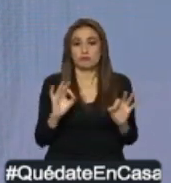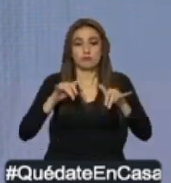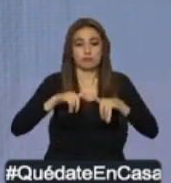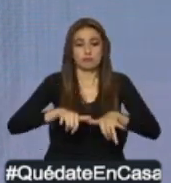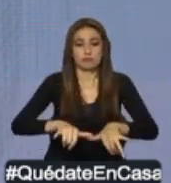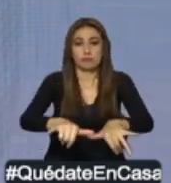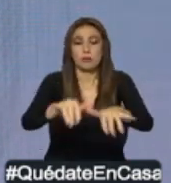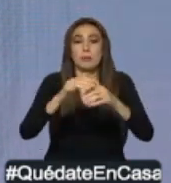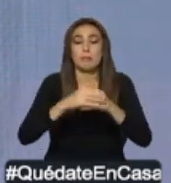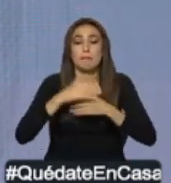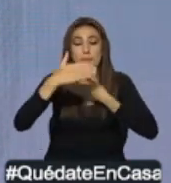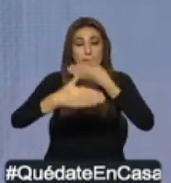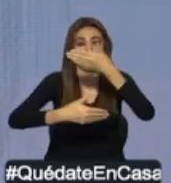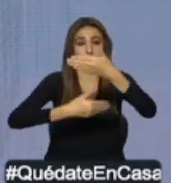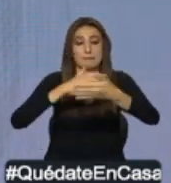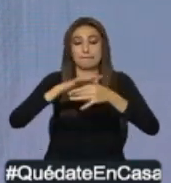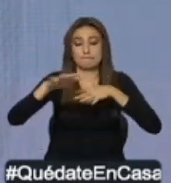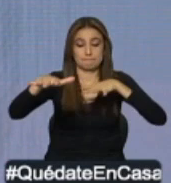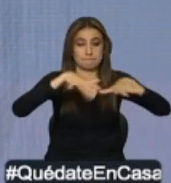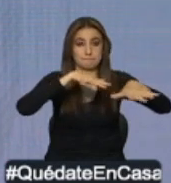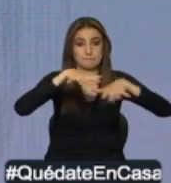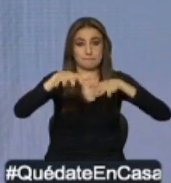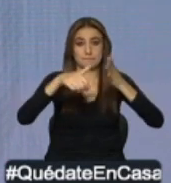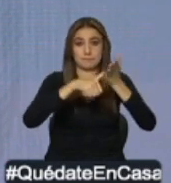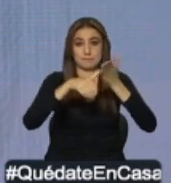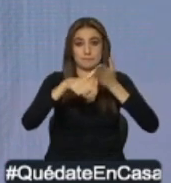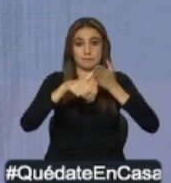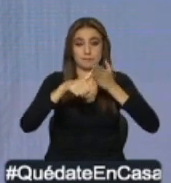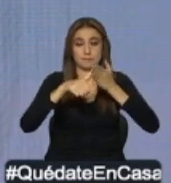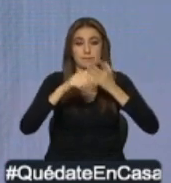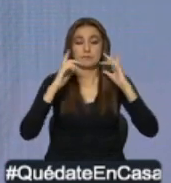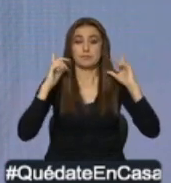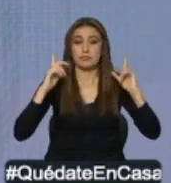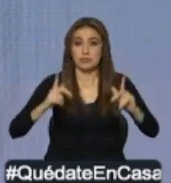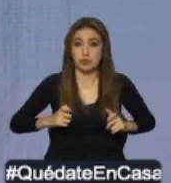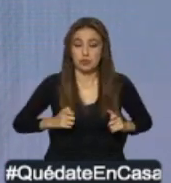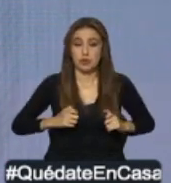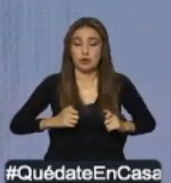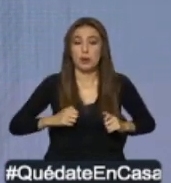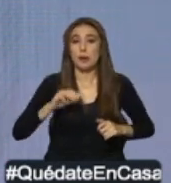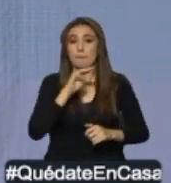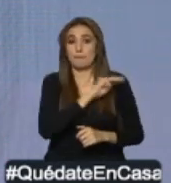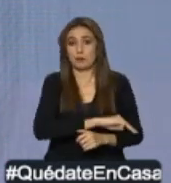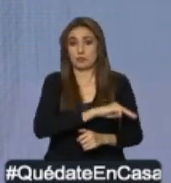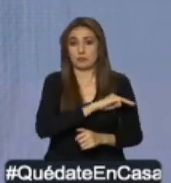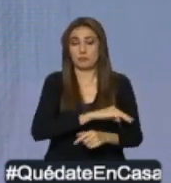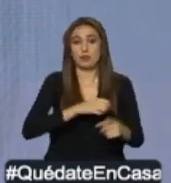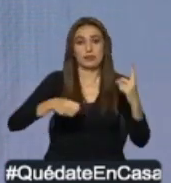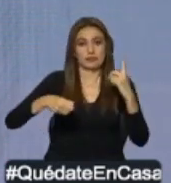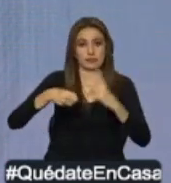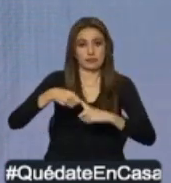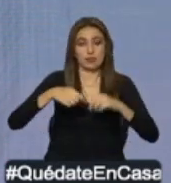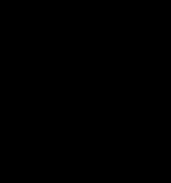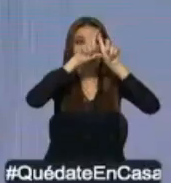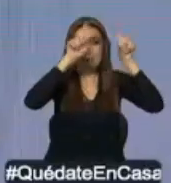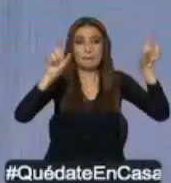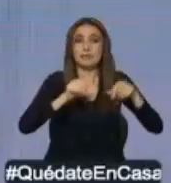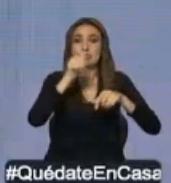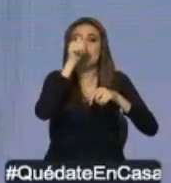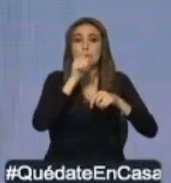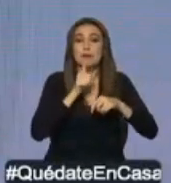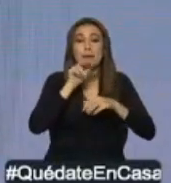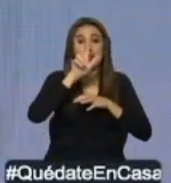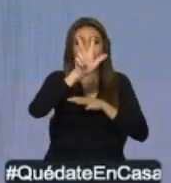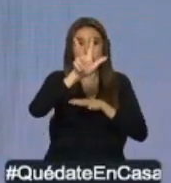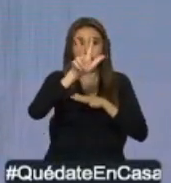En un trabajo coordinado entre el Ministerio de Salud Pública, el municipio de Quito y la empresa privada. En el